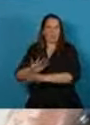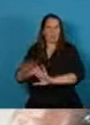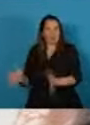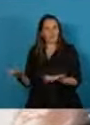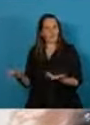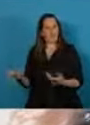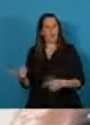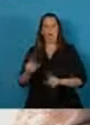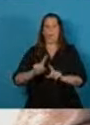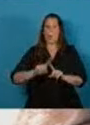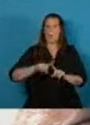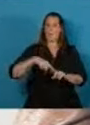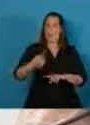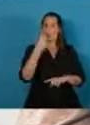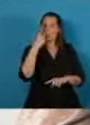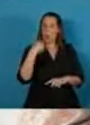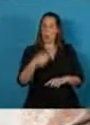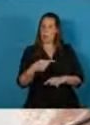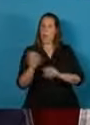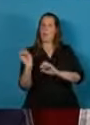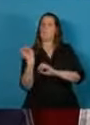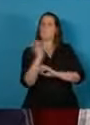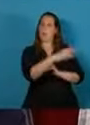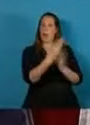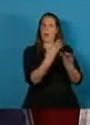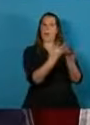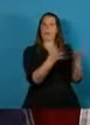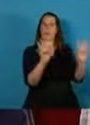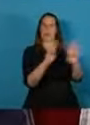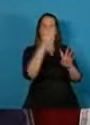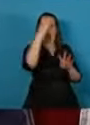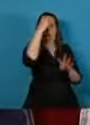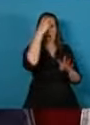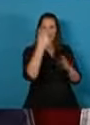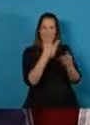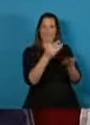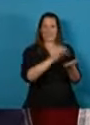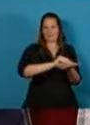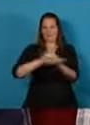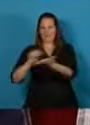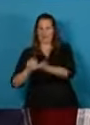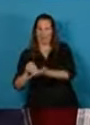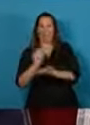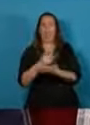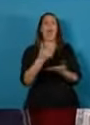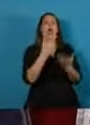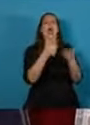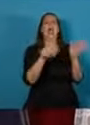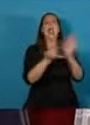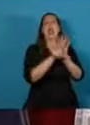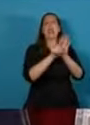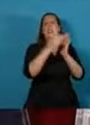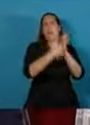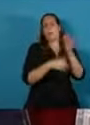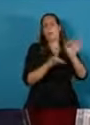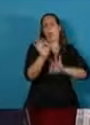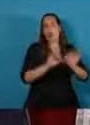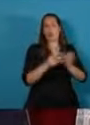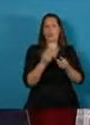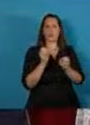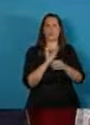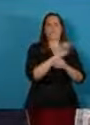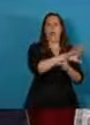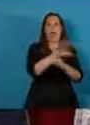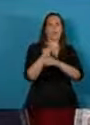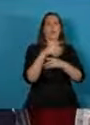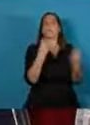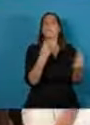Parlamento un conjunto de leyes que consagren una integral reforma del sistema federal de justicia.